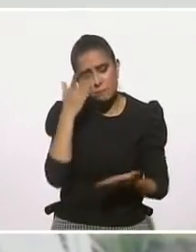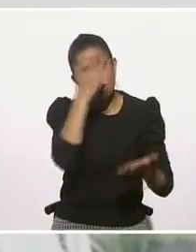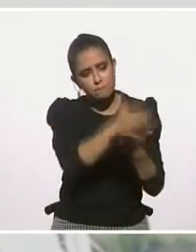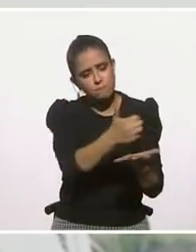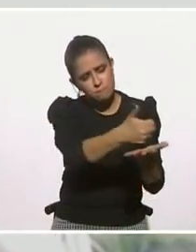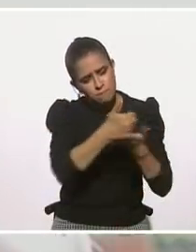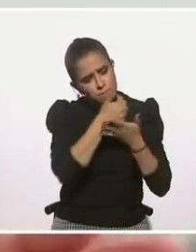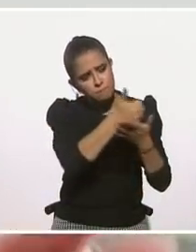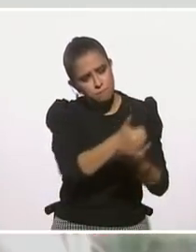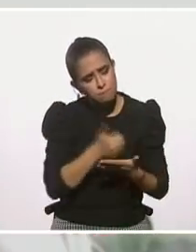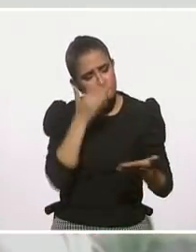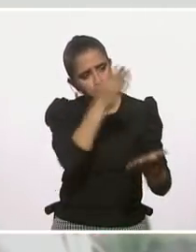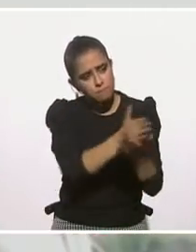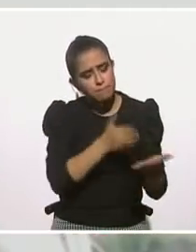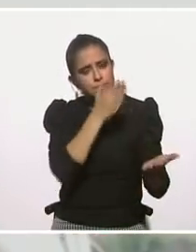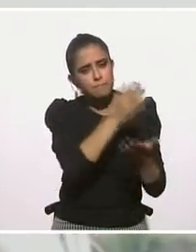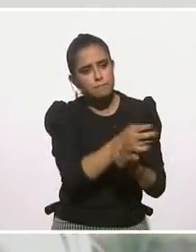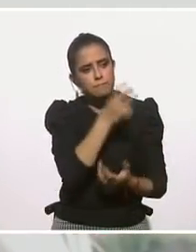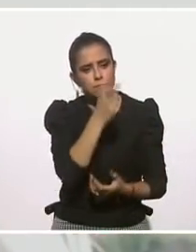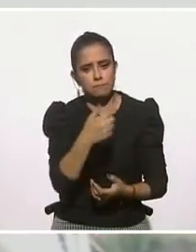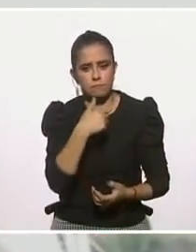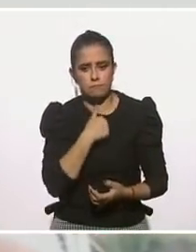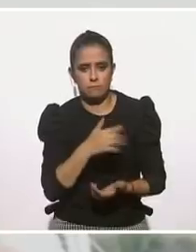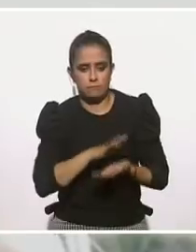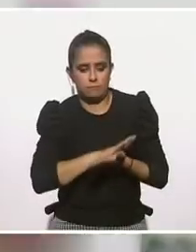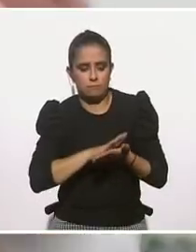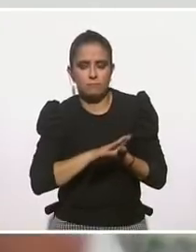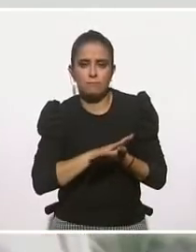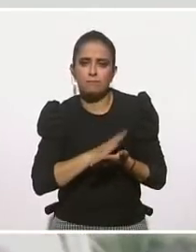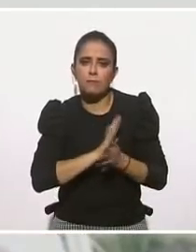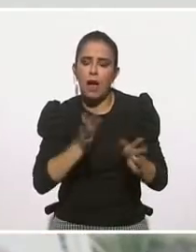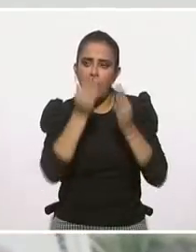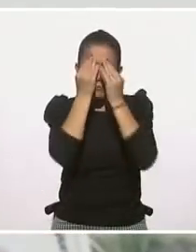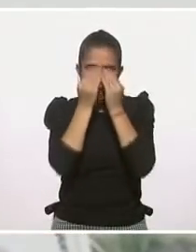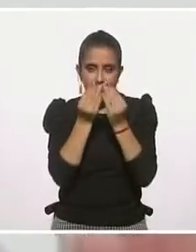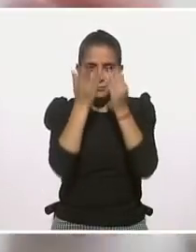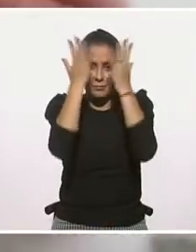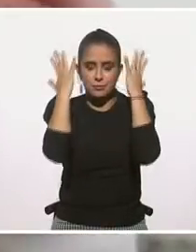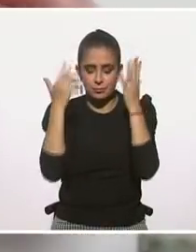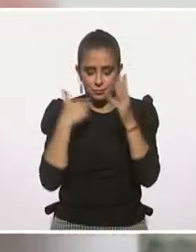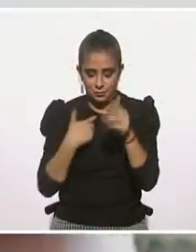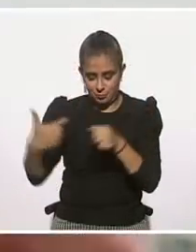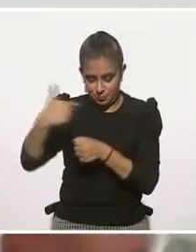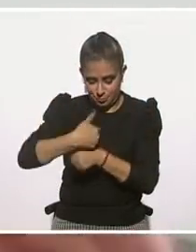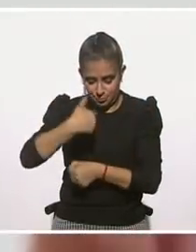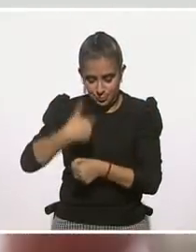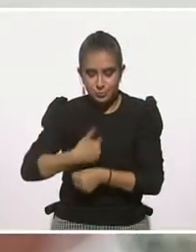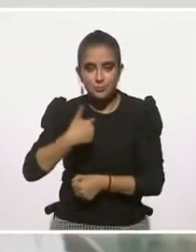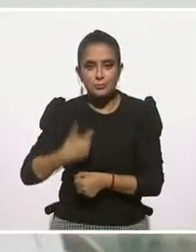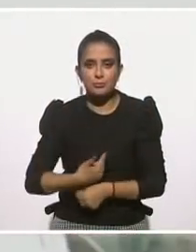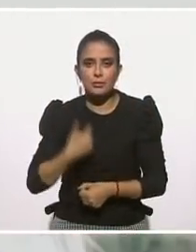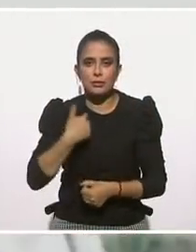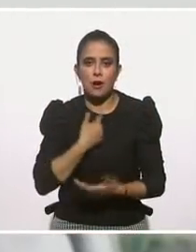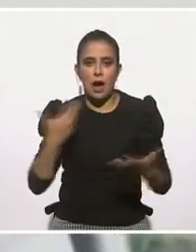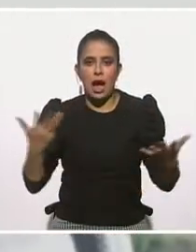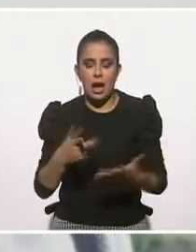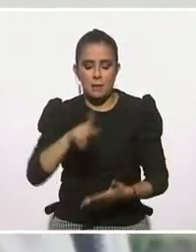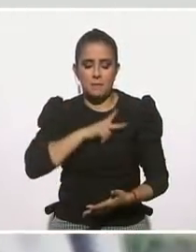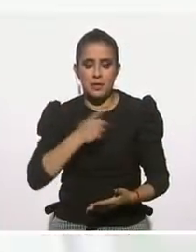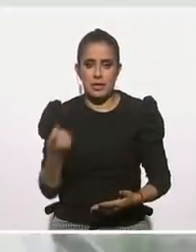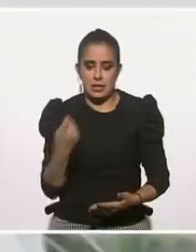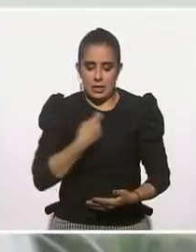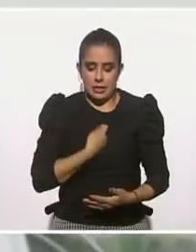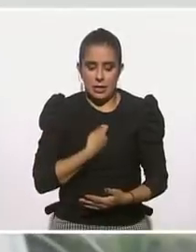a mí me ha dado esta sanación para poder empezar a identificarme, poder empezar a crear una identidad de